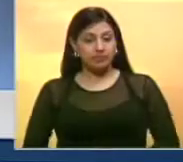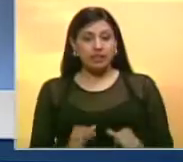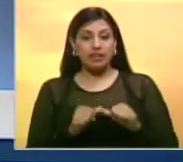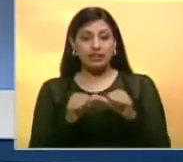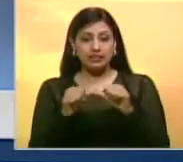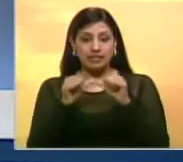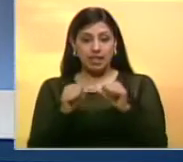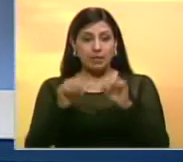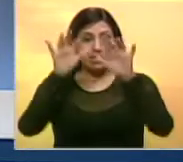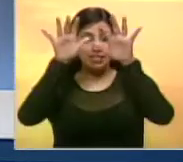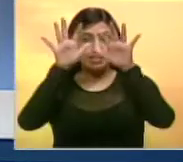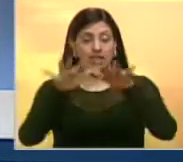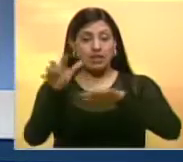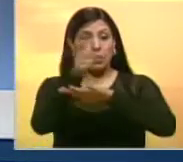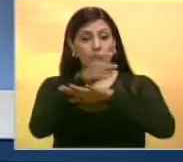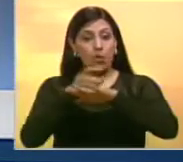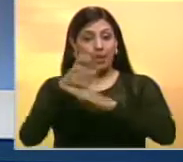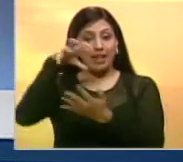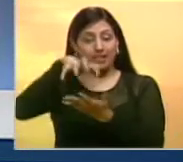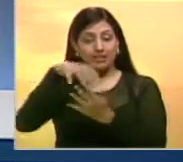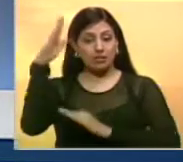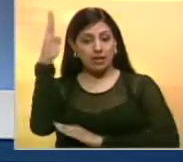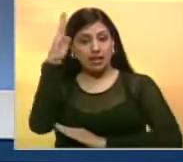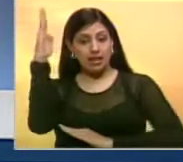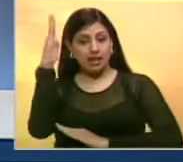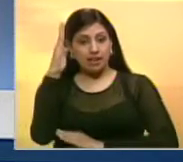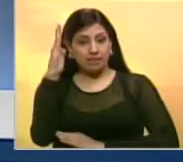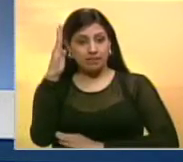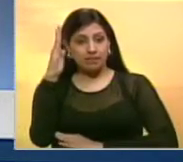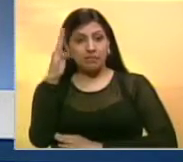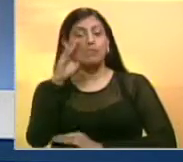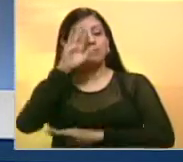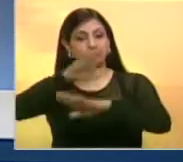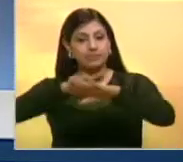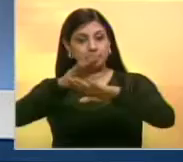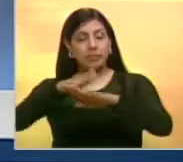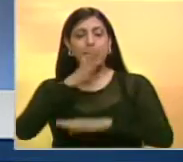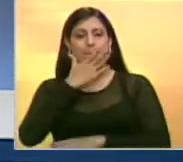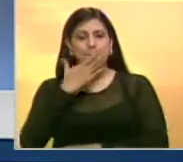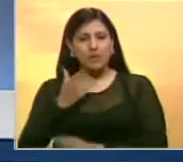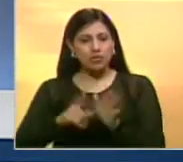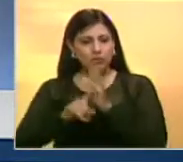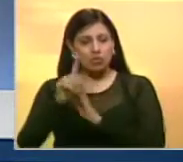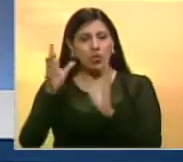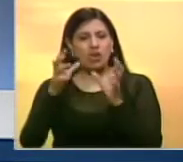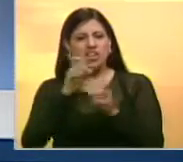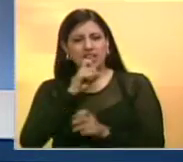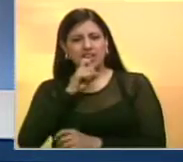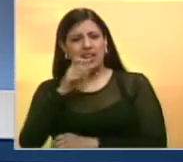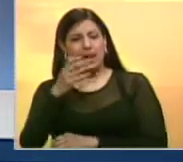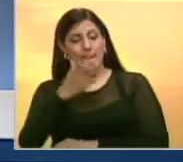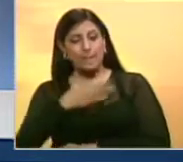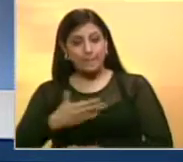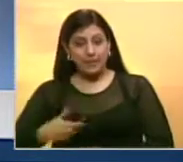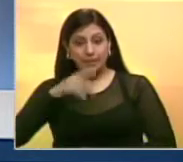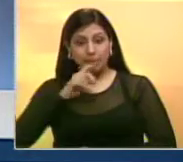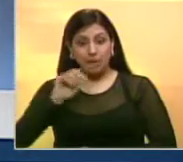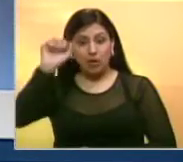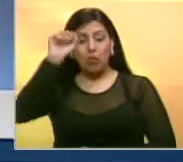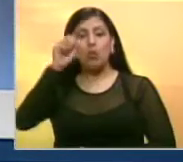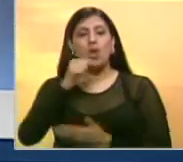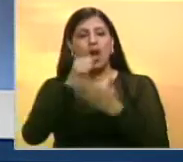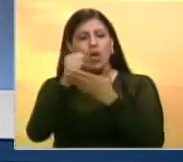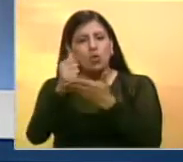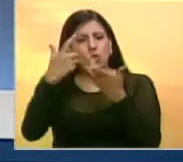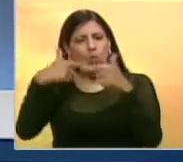Continuamos el secretario de gobierno en el Estado Lara Erick Valles anunció mejoras por parte del Ejecutivo Regional en el pueblo